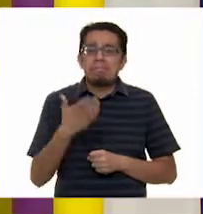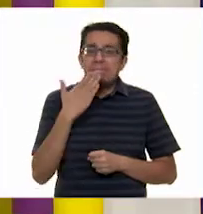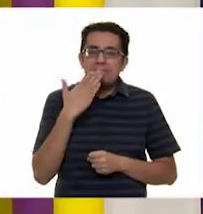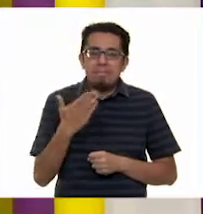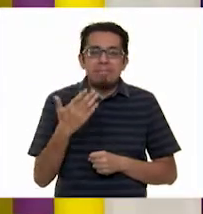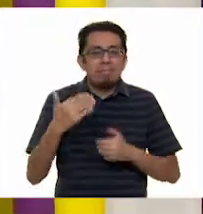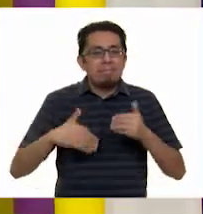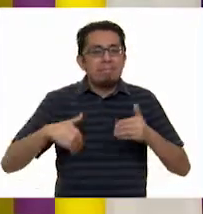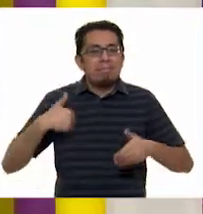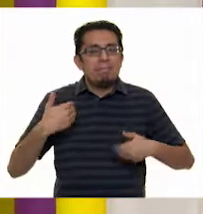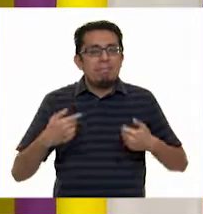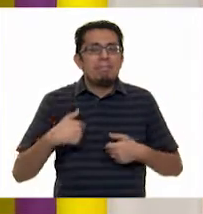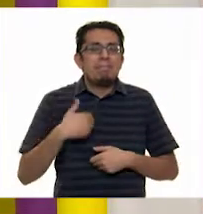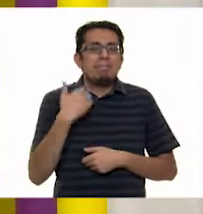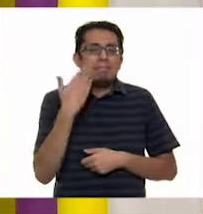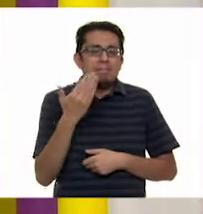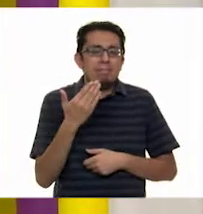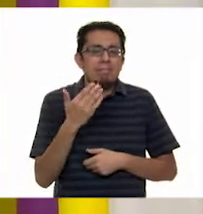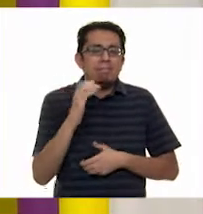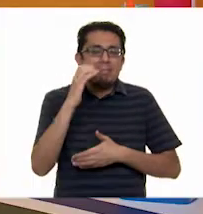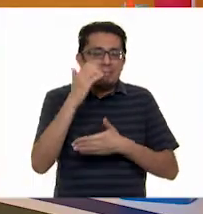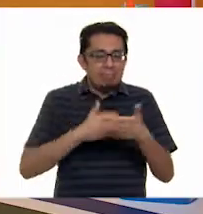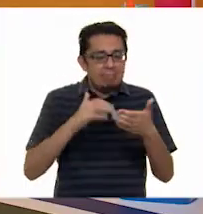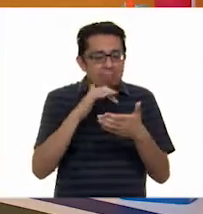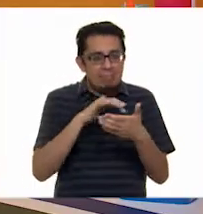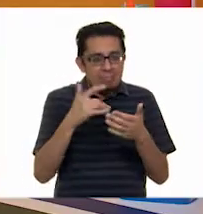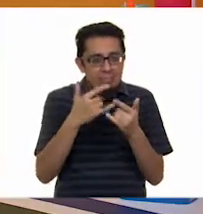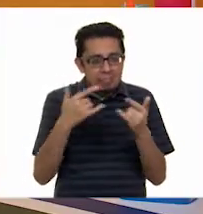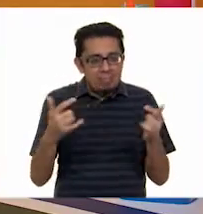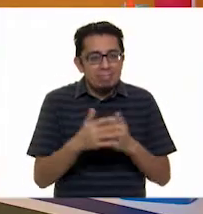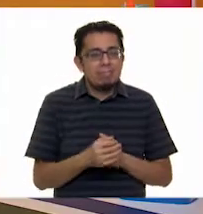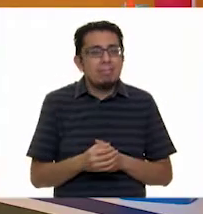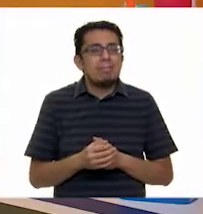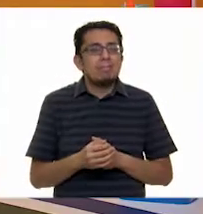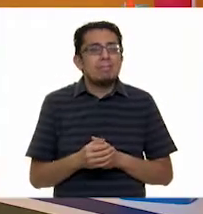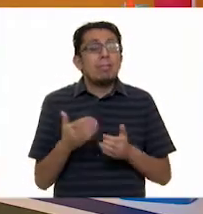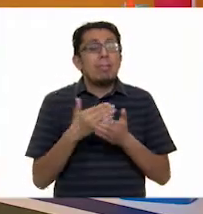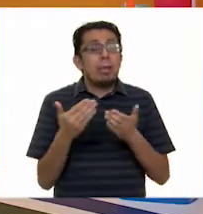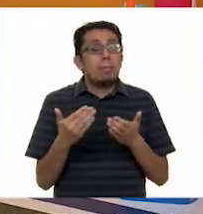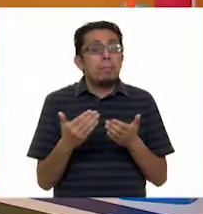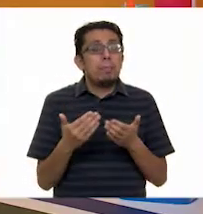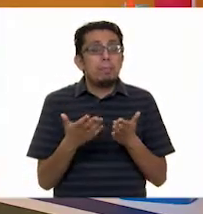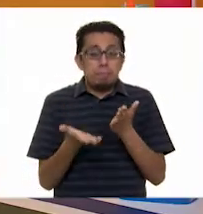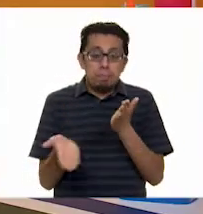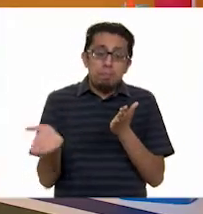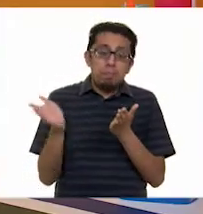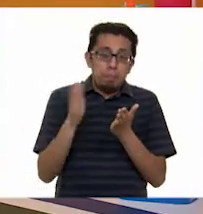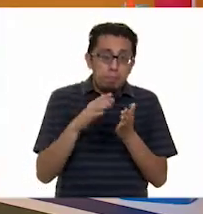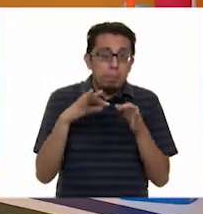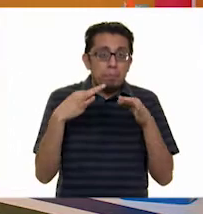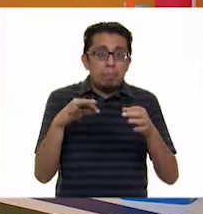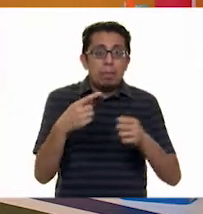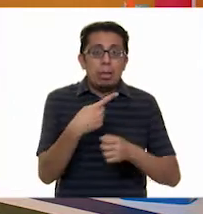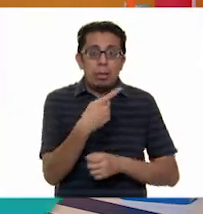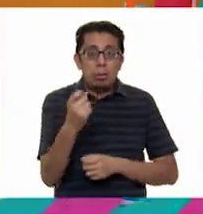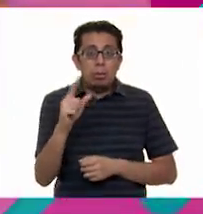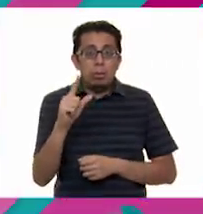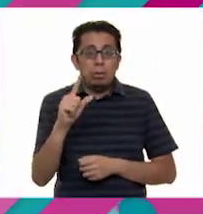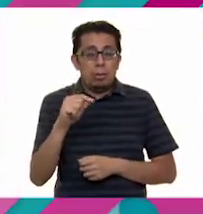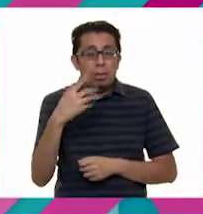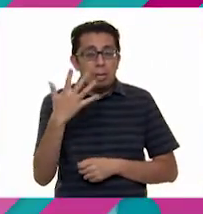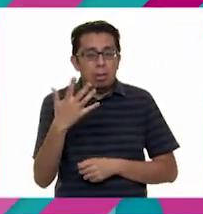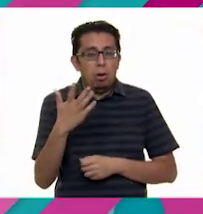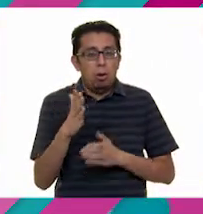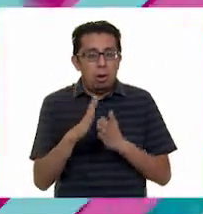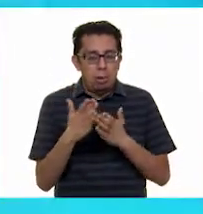muy divertido! Yo también ya quiero terminar de leer esta historia. Ahora quiero que vayamos a la página 175 de nuestro libro de lengua